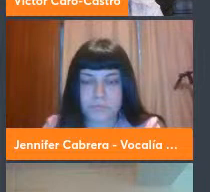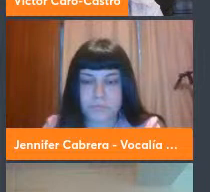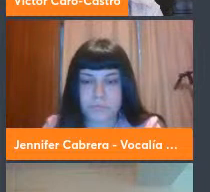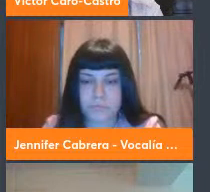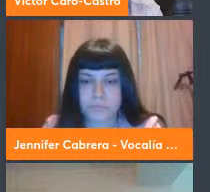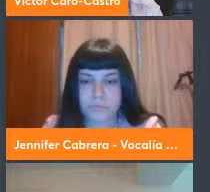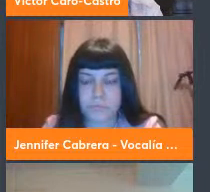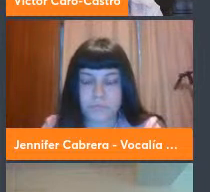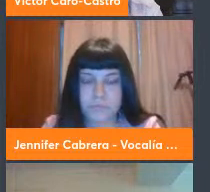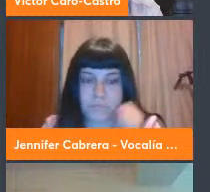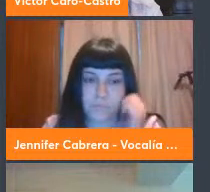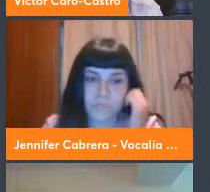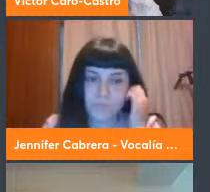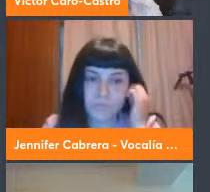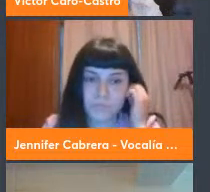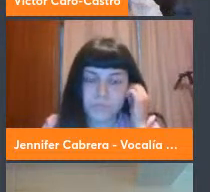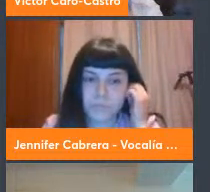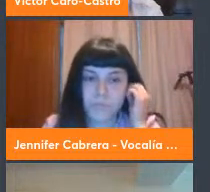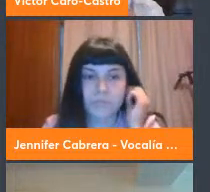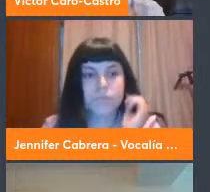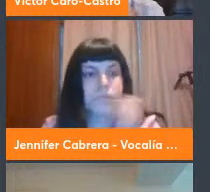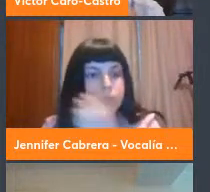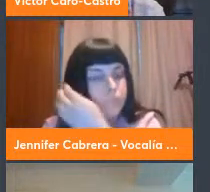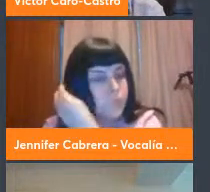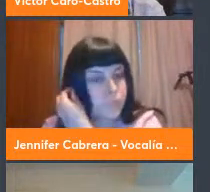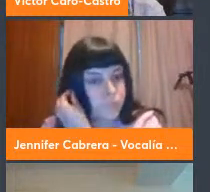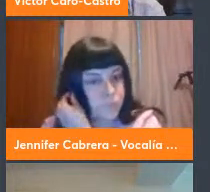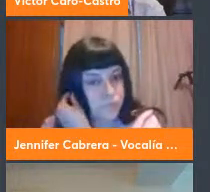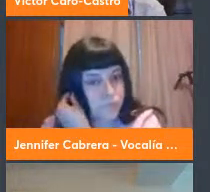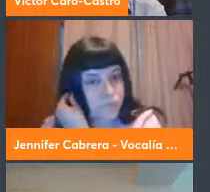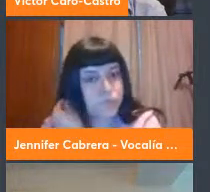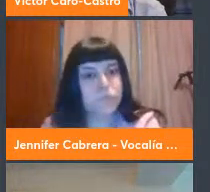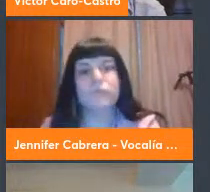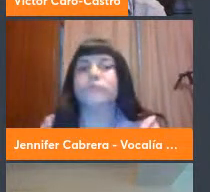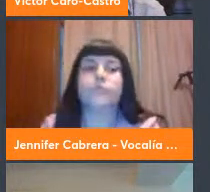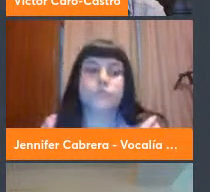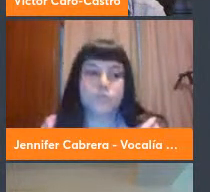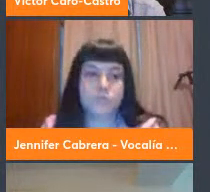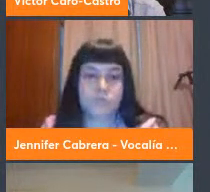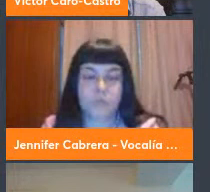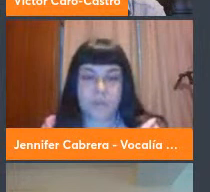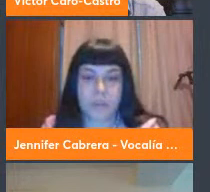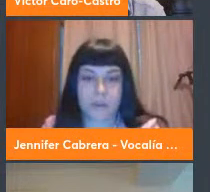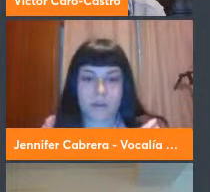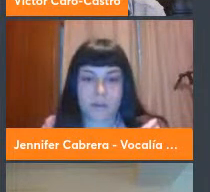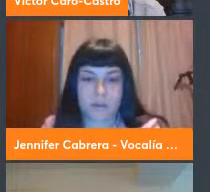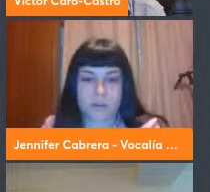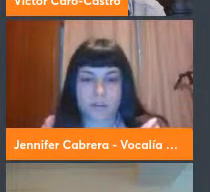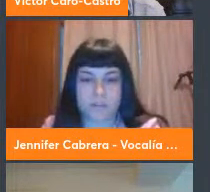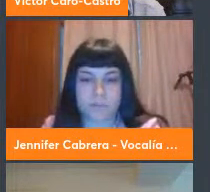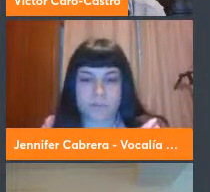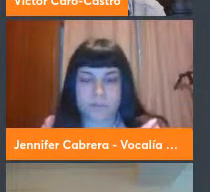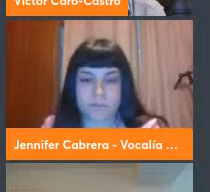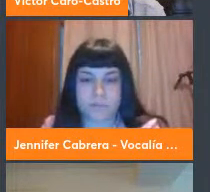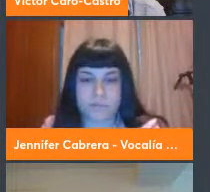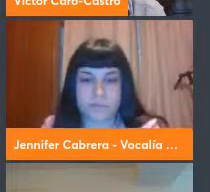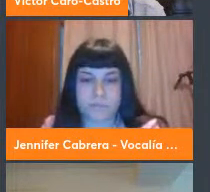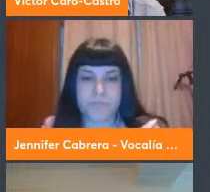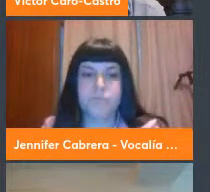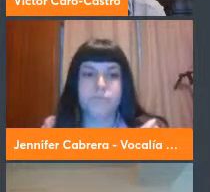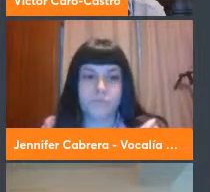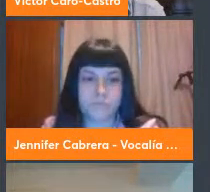distintos países y que deben entregar reportes de sostenibilidad una vez al año entonces cada país